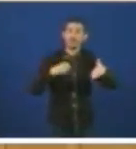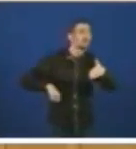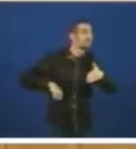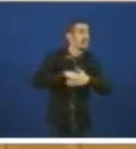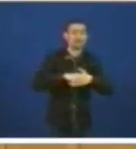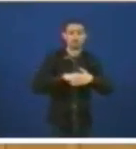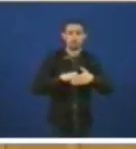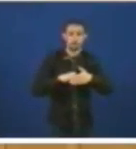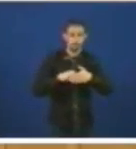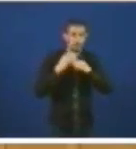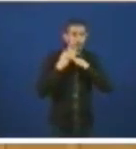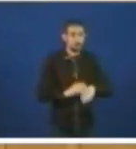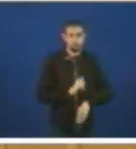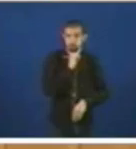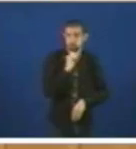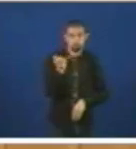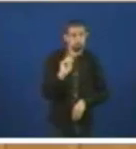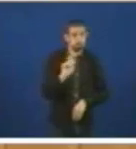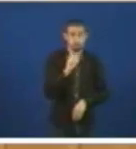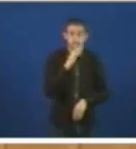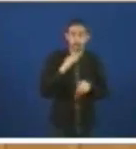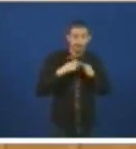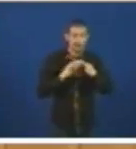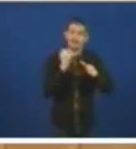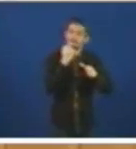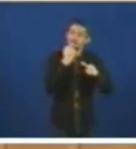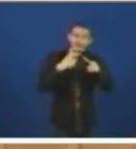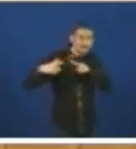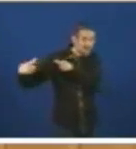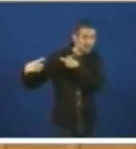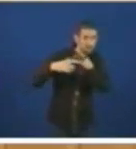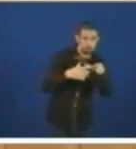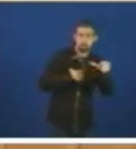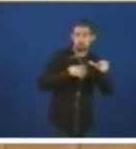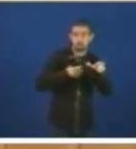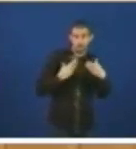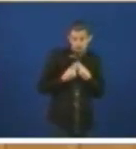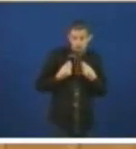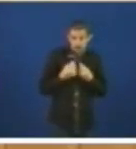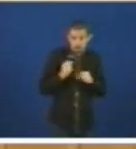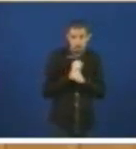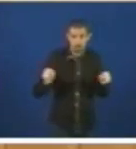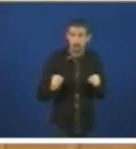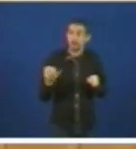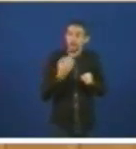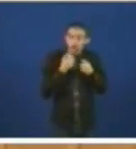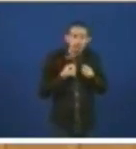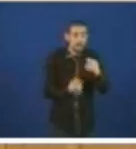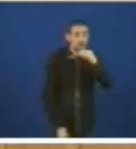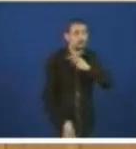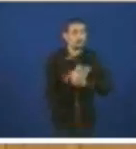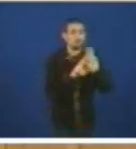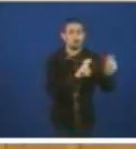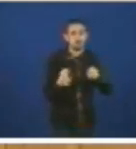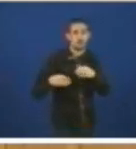xa non chega para reparar os metaneiros de última xeración que permitiría garantir nos setores específicos de